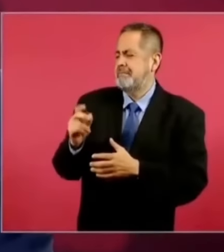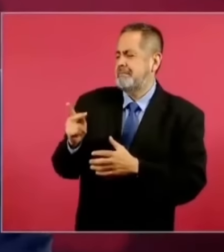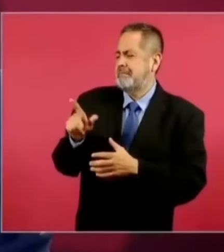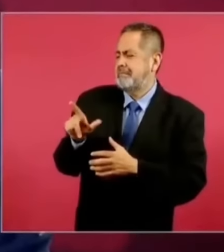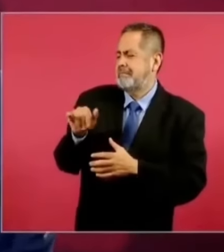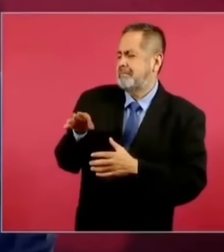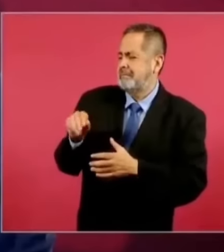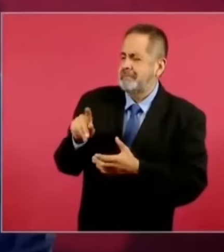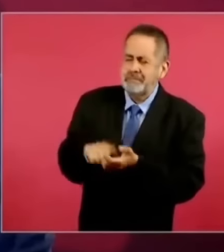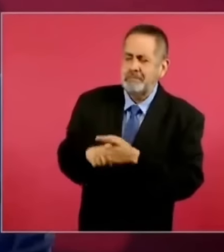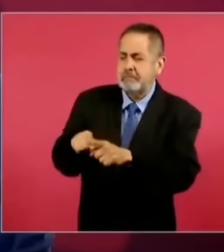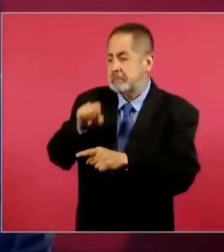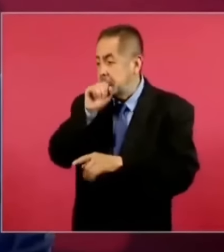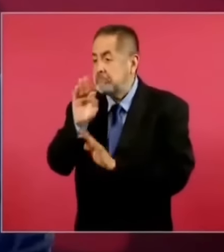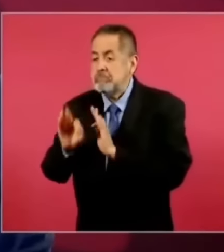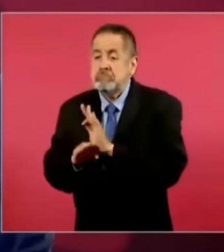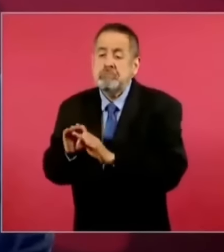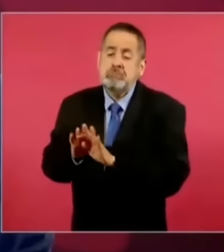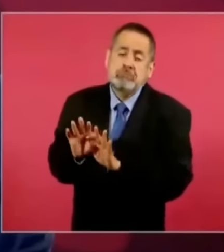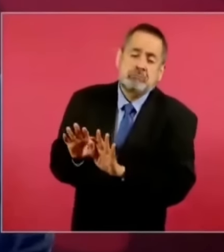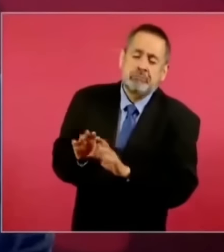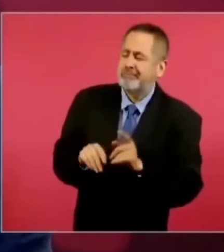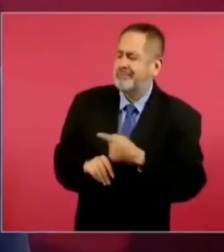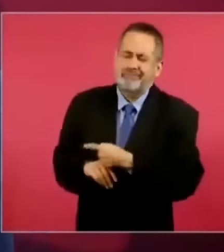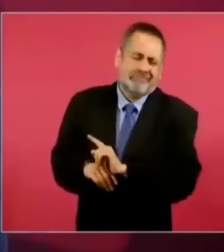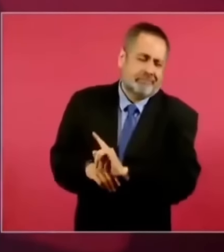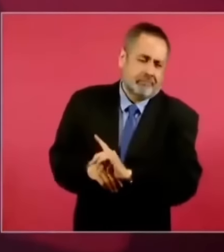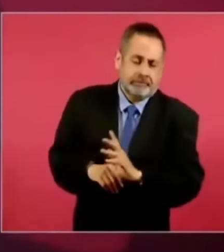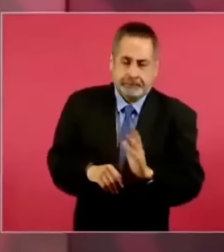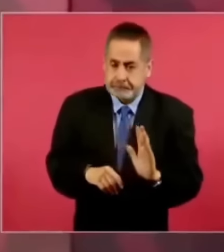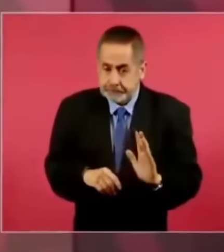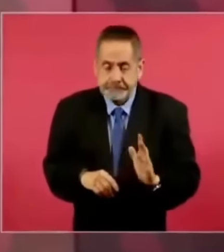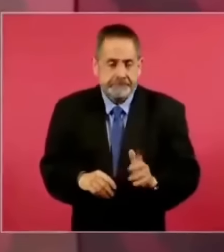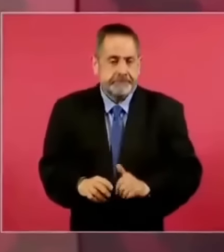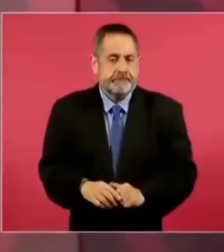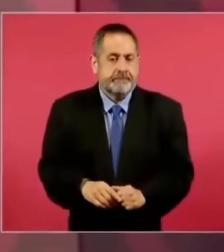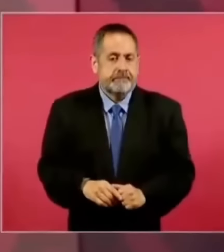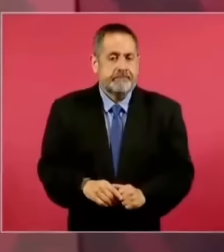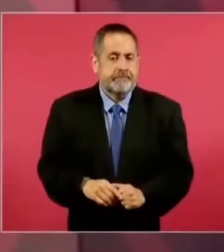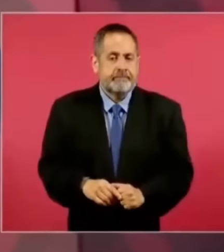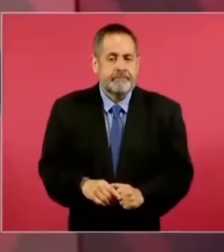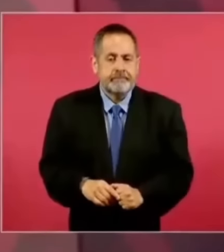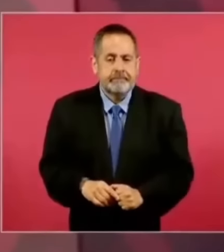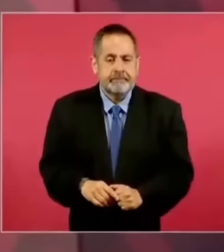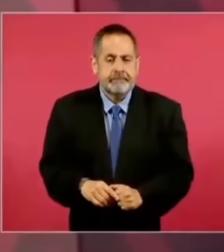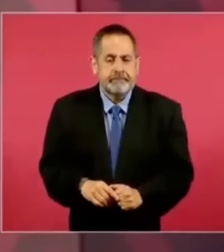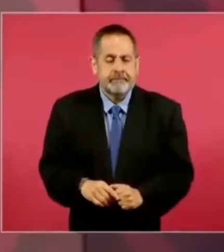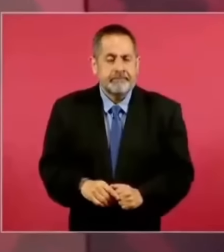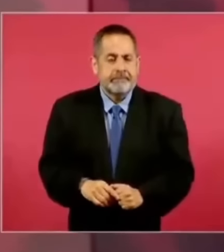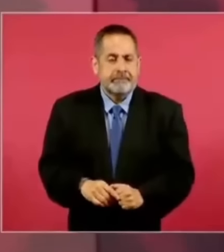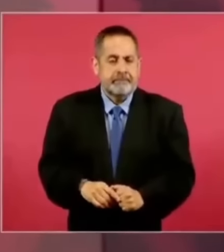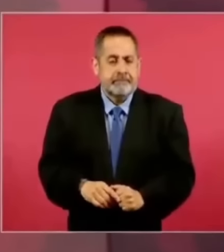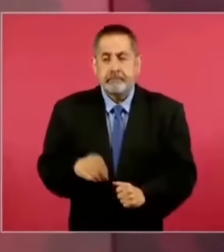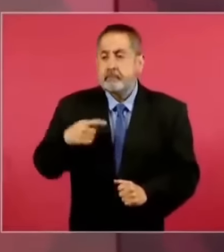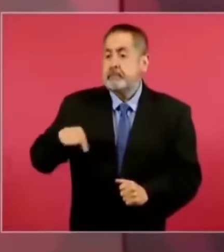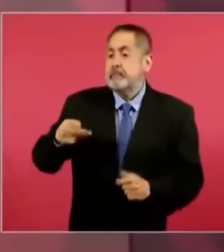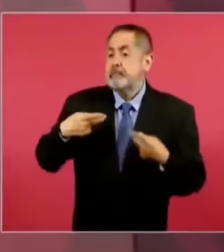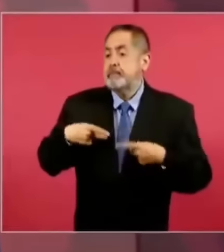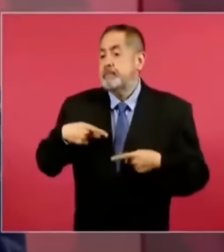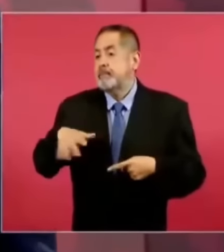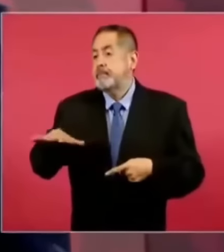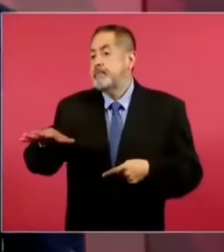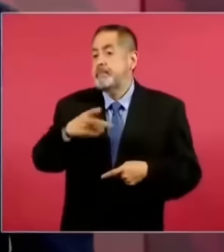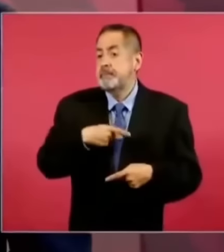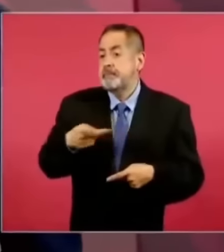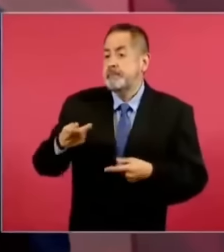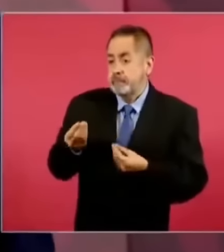porque lo que se le da a los pobres le